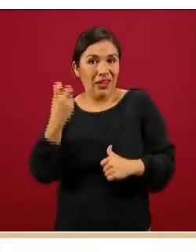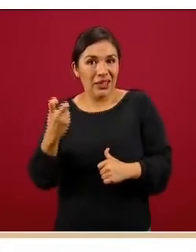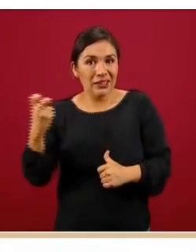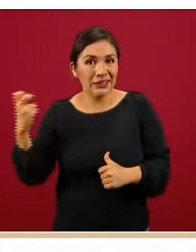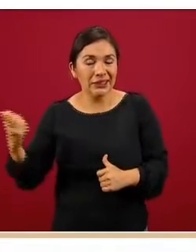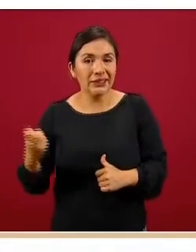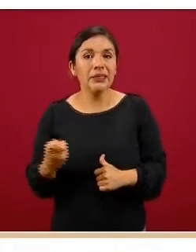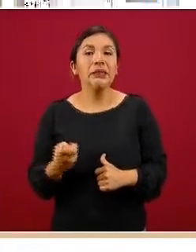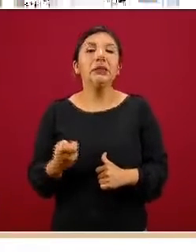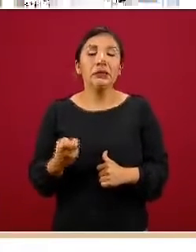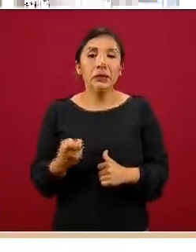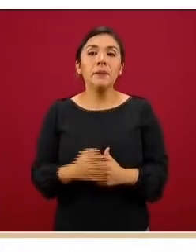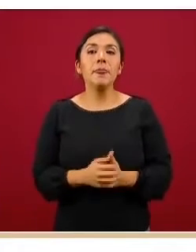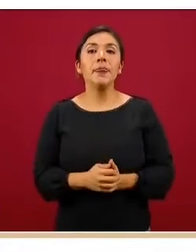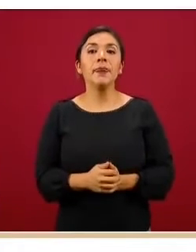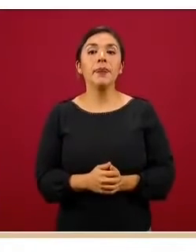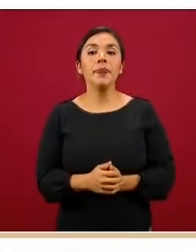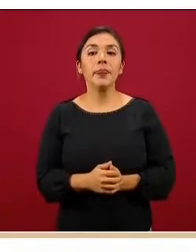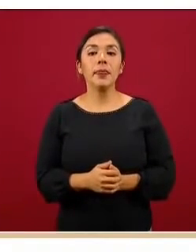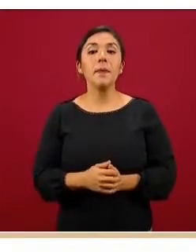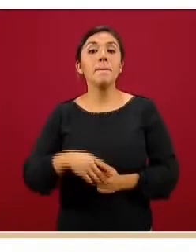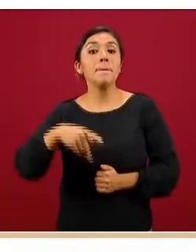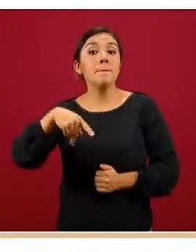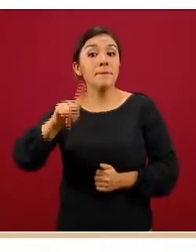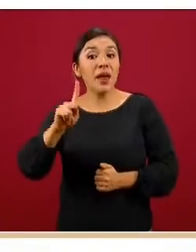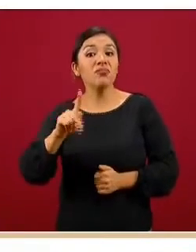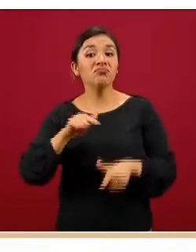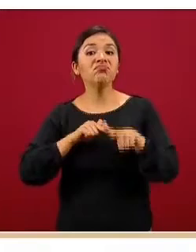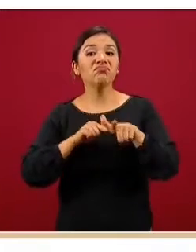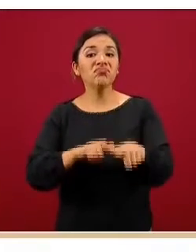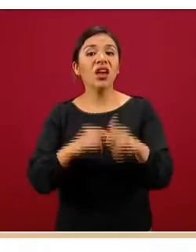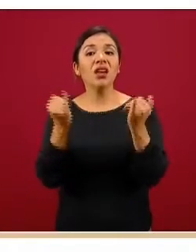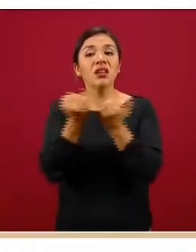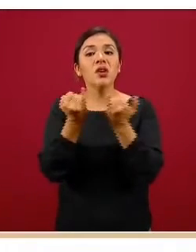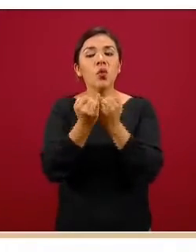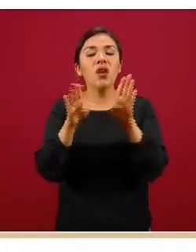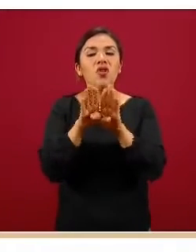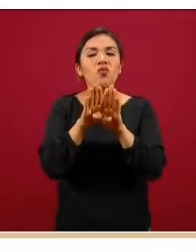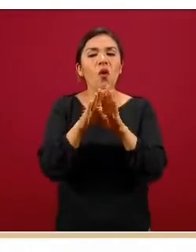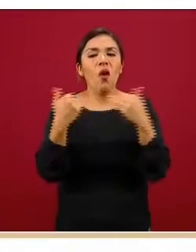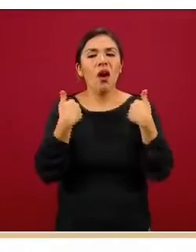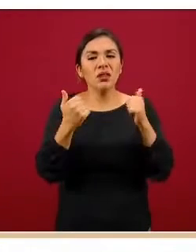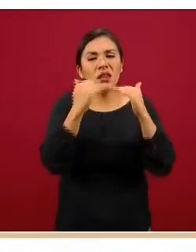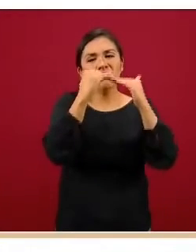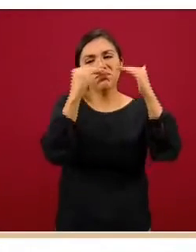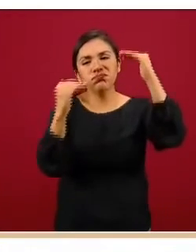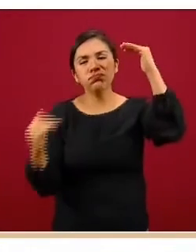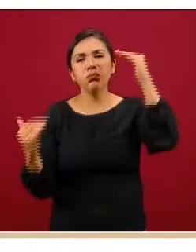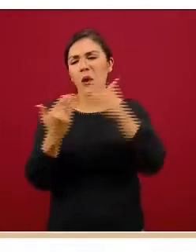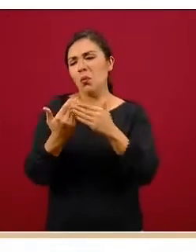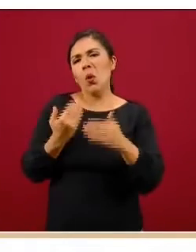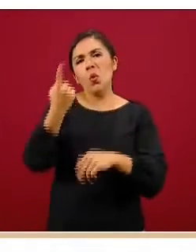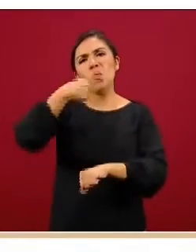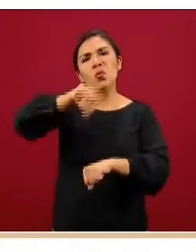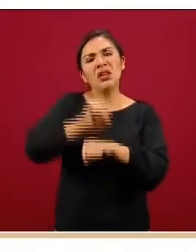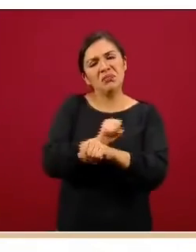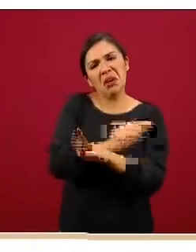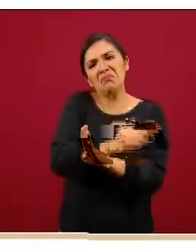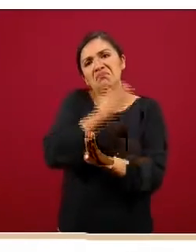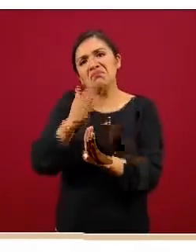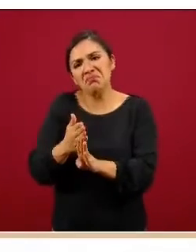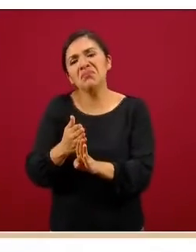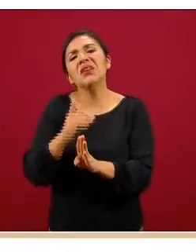o ocupación, más sin embargo se ha mantenido también este balance de la última semana prácticamente, lo